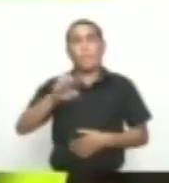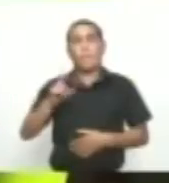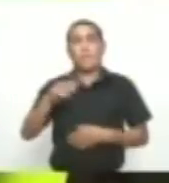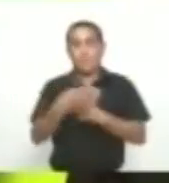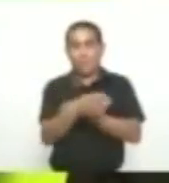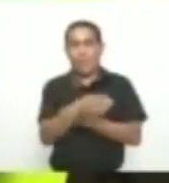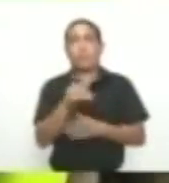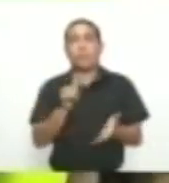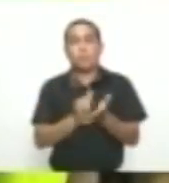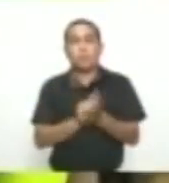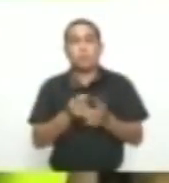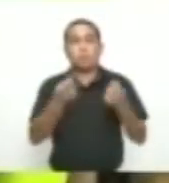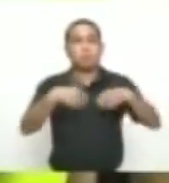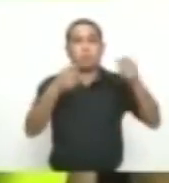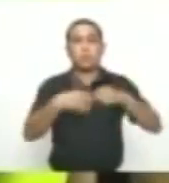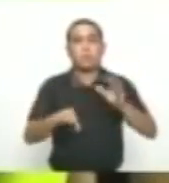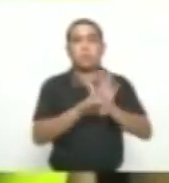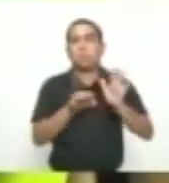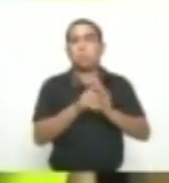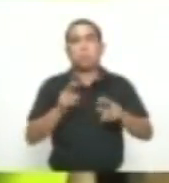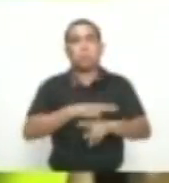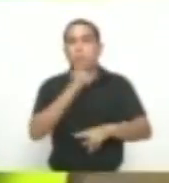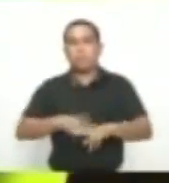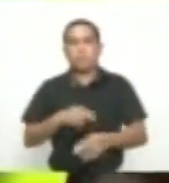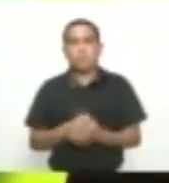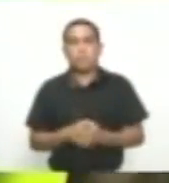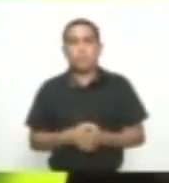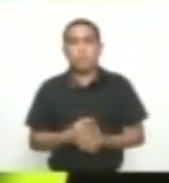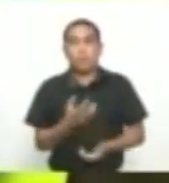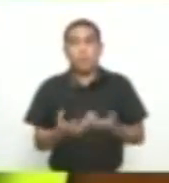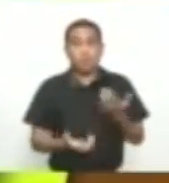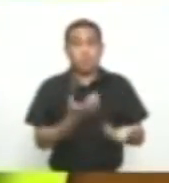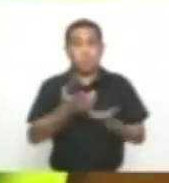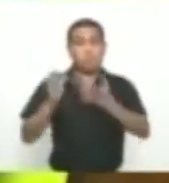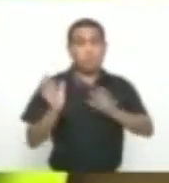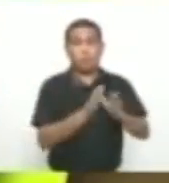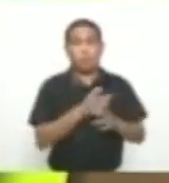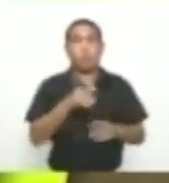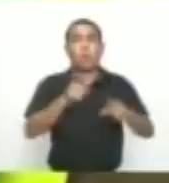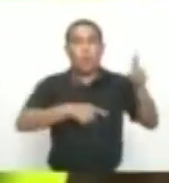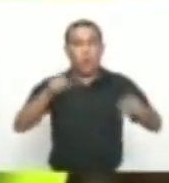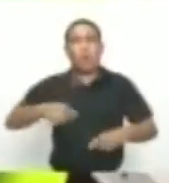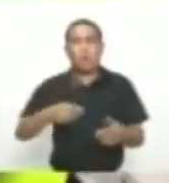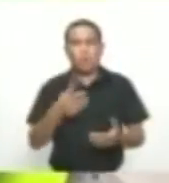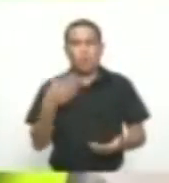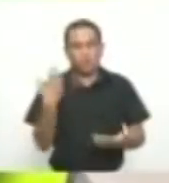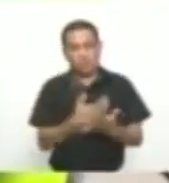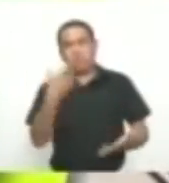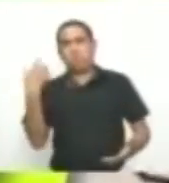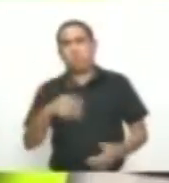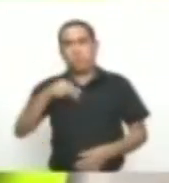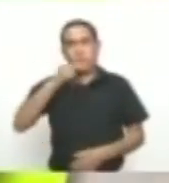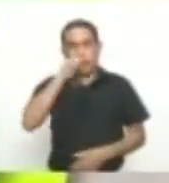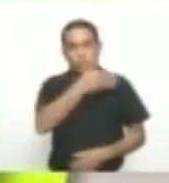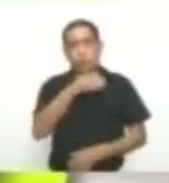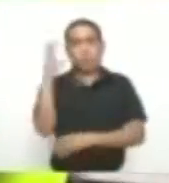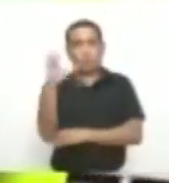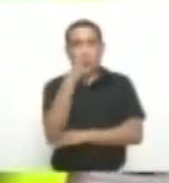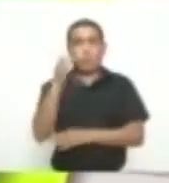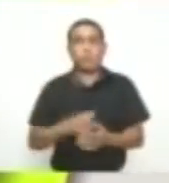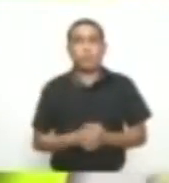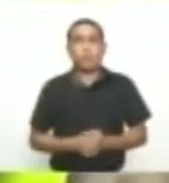Accidentes domésticos al año causan la muerte de 2.500 niños en Colombia Por lío de regalías